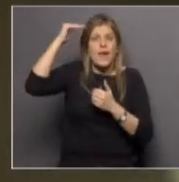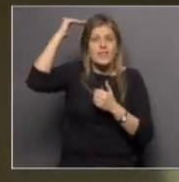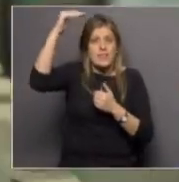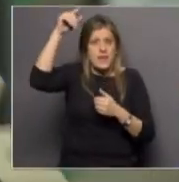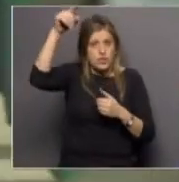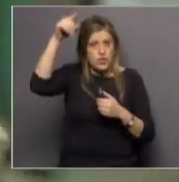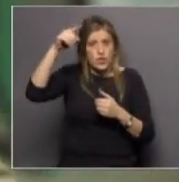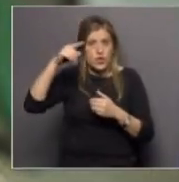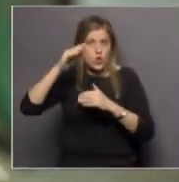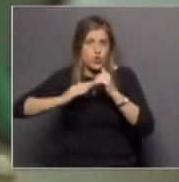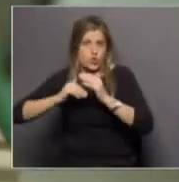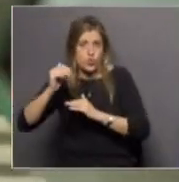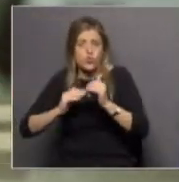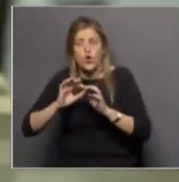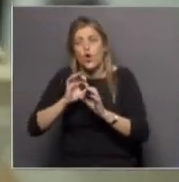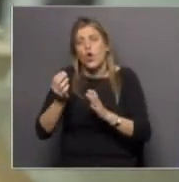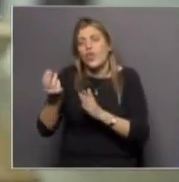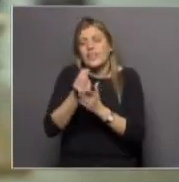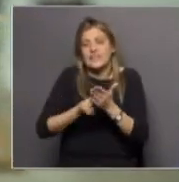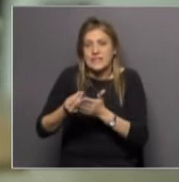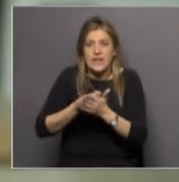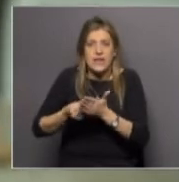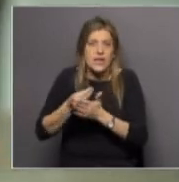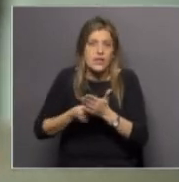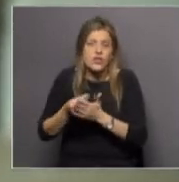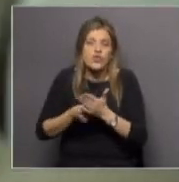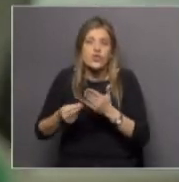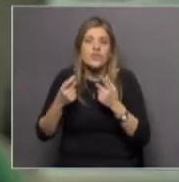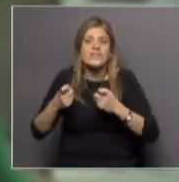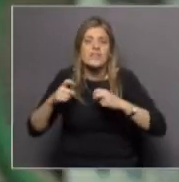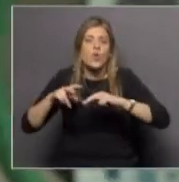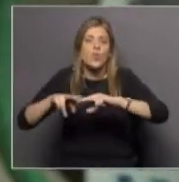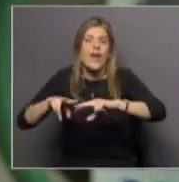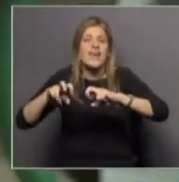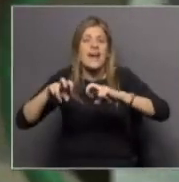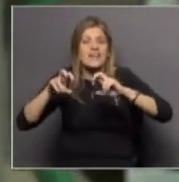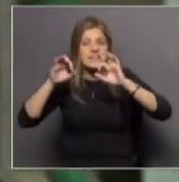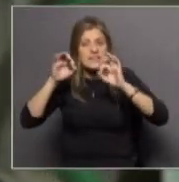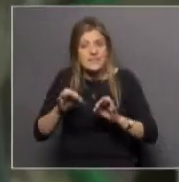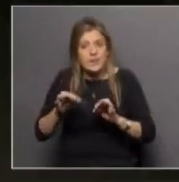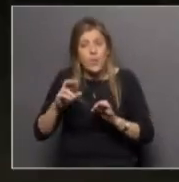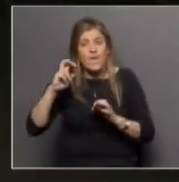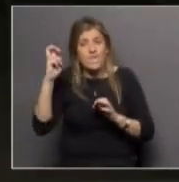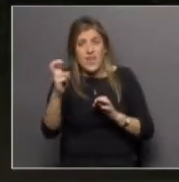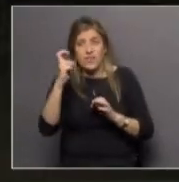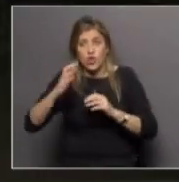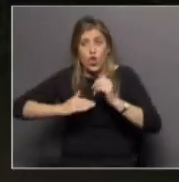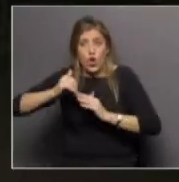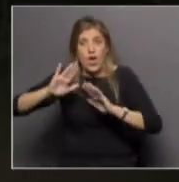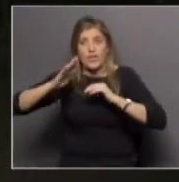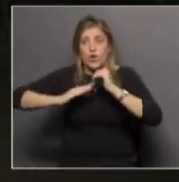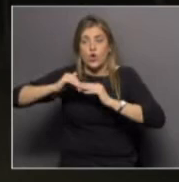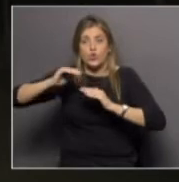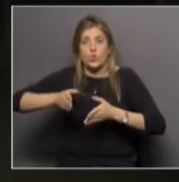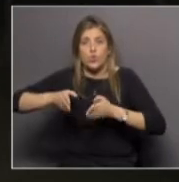pavimentos con determinados diseños que requieren un cierto análisis particular porque el viento puede llegar a levantarlos